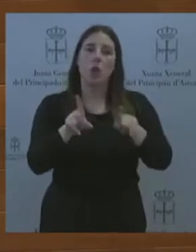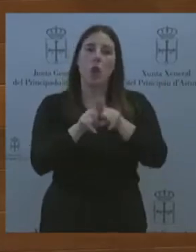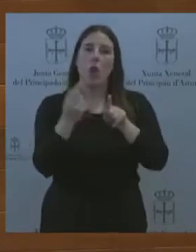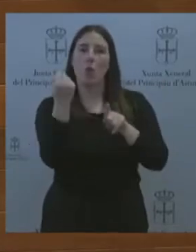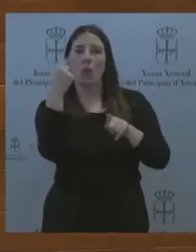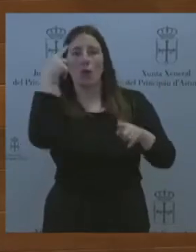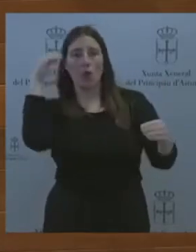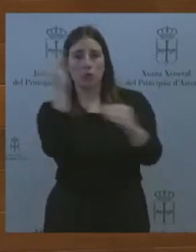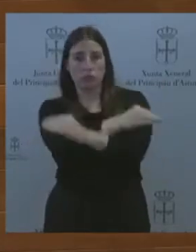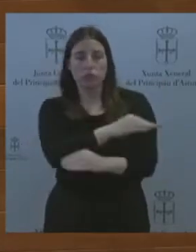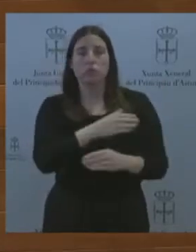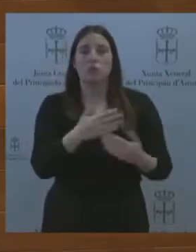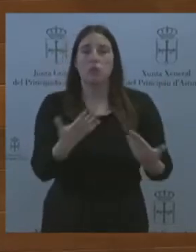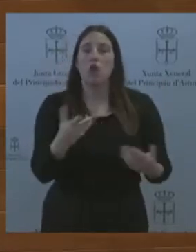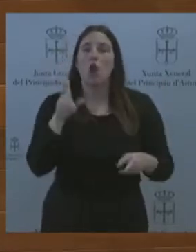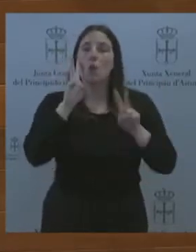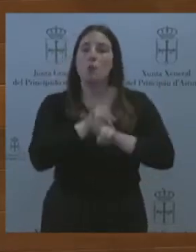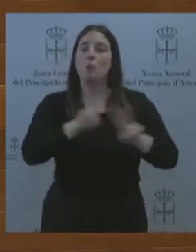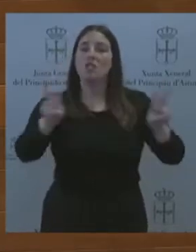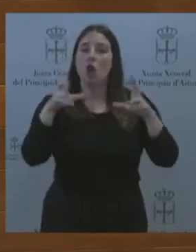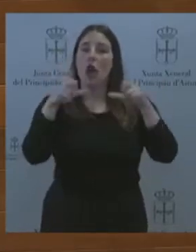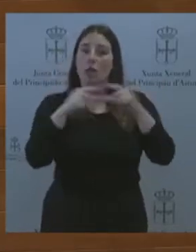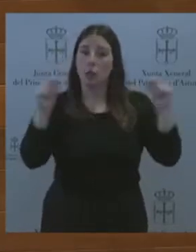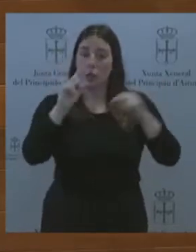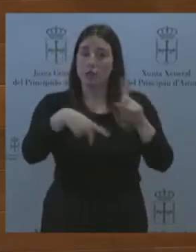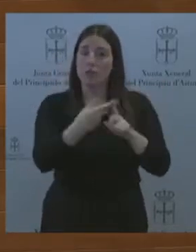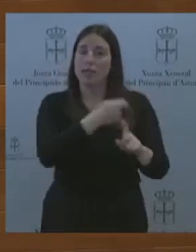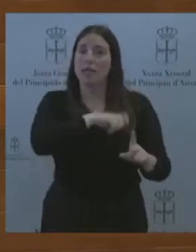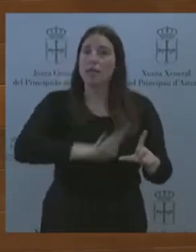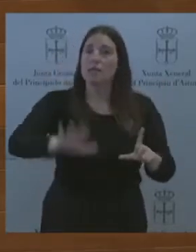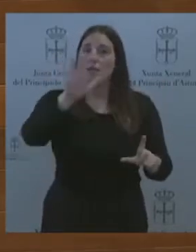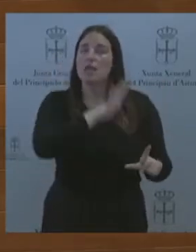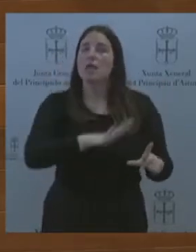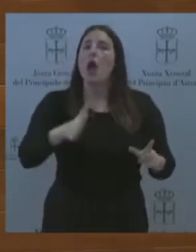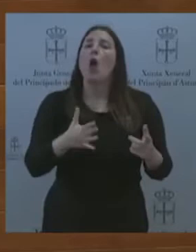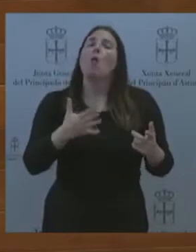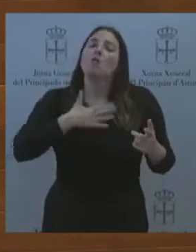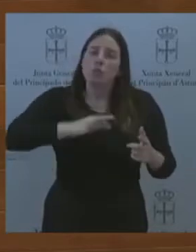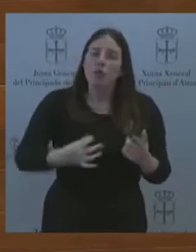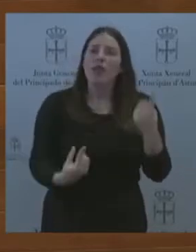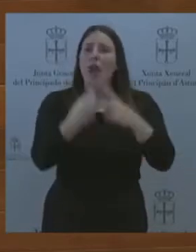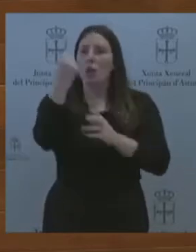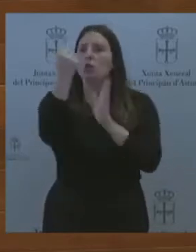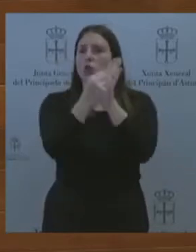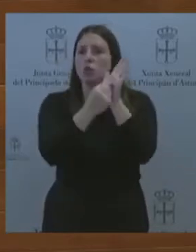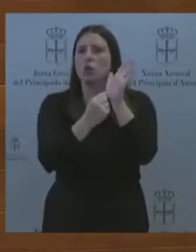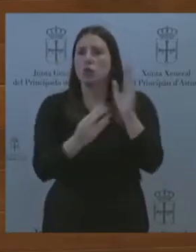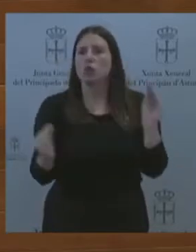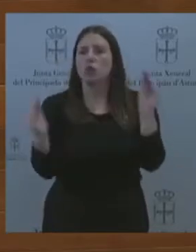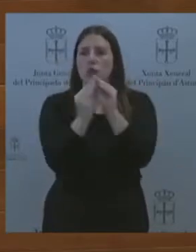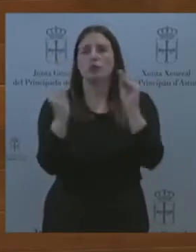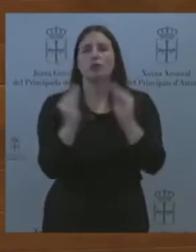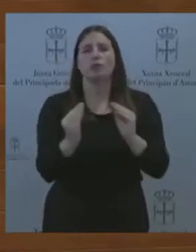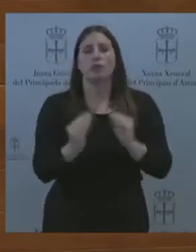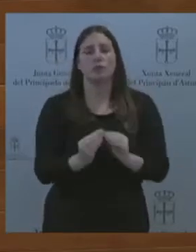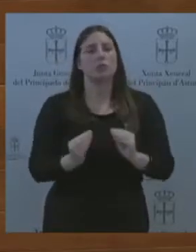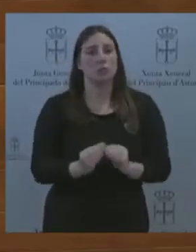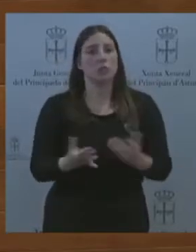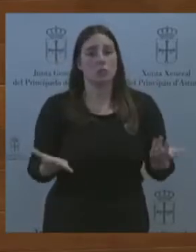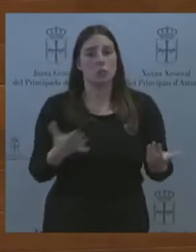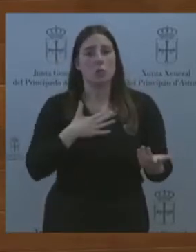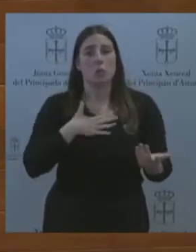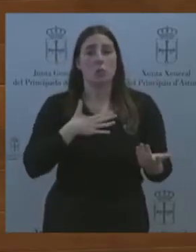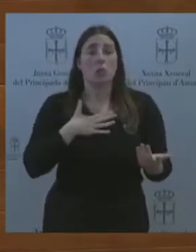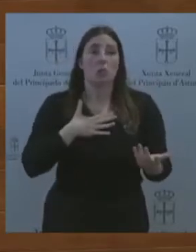España, encontramos algunos puntos en común en un aspecto en el que también difícilmente coincidiremos, como es la educación. Propuestas